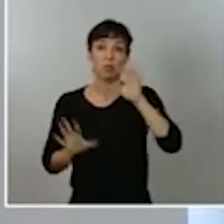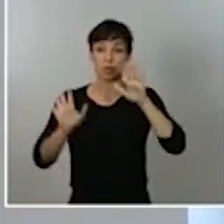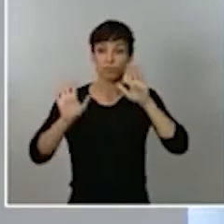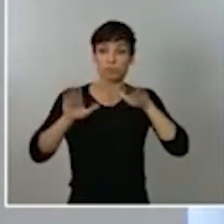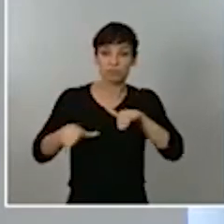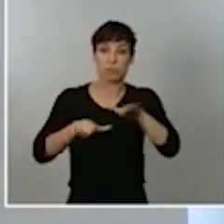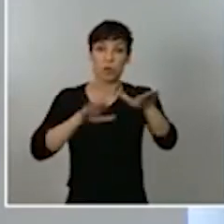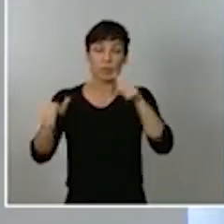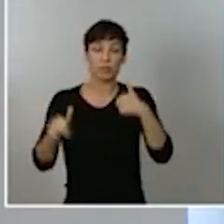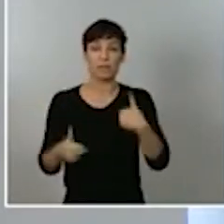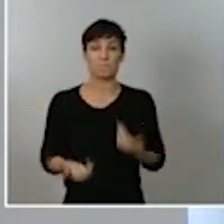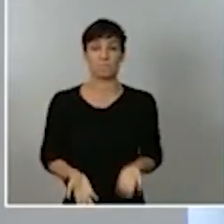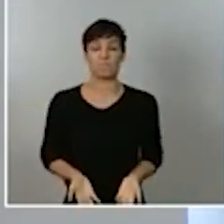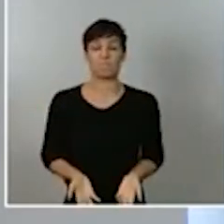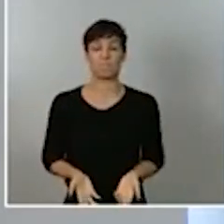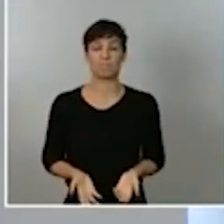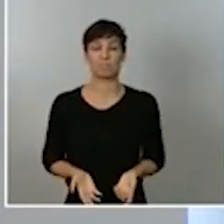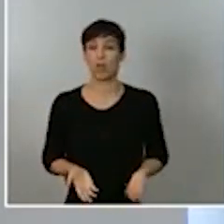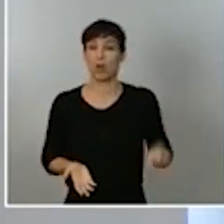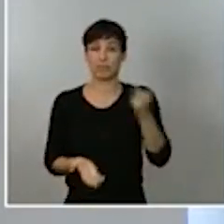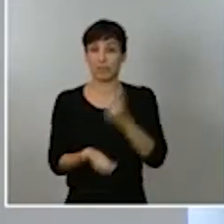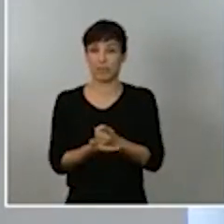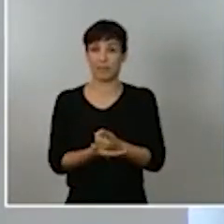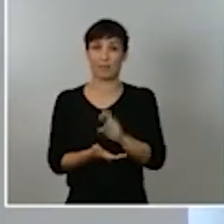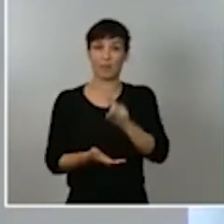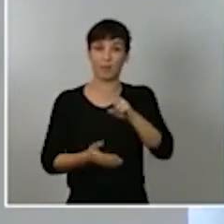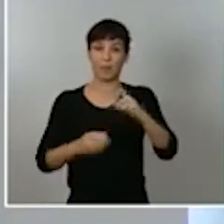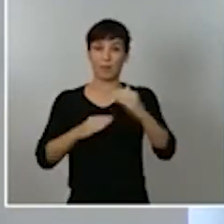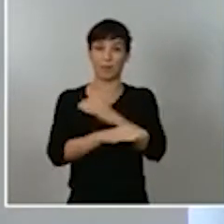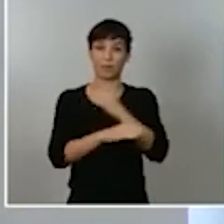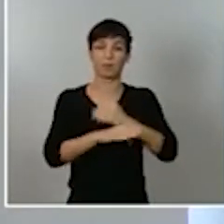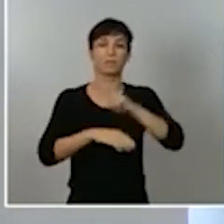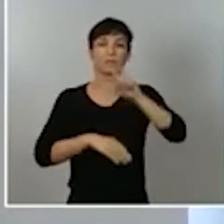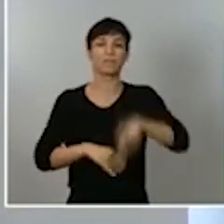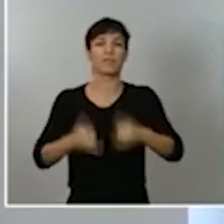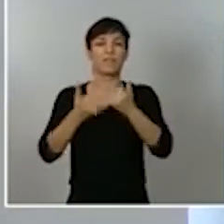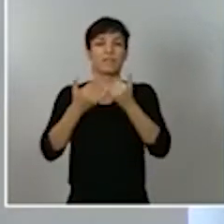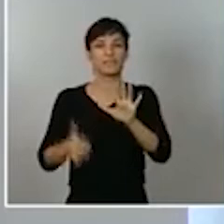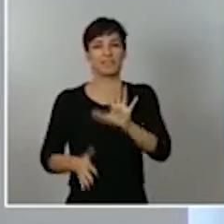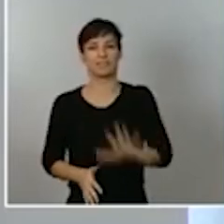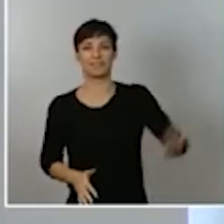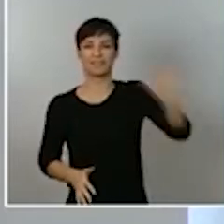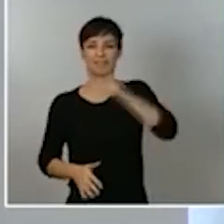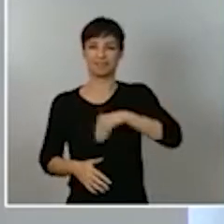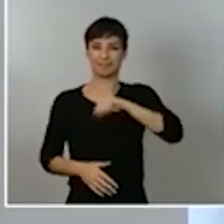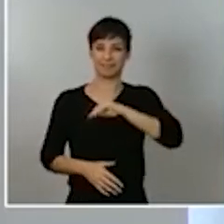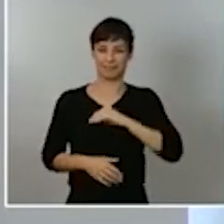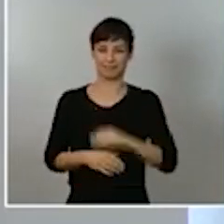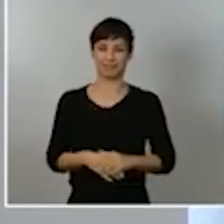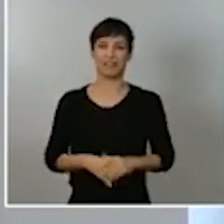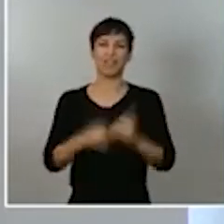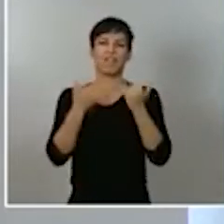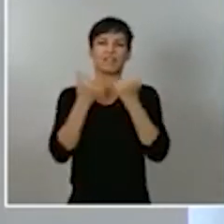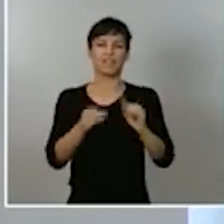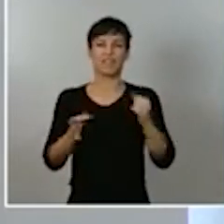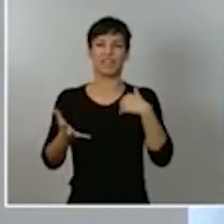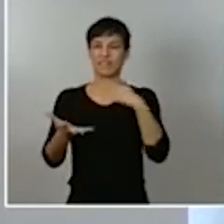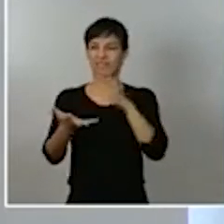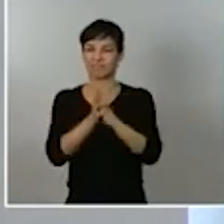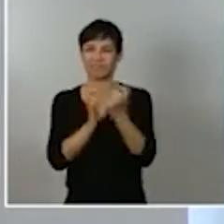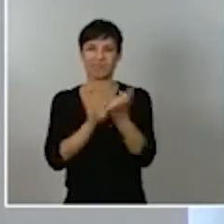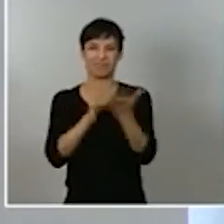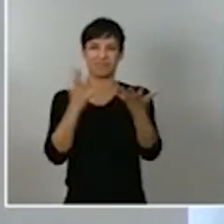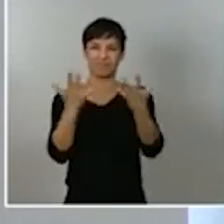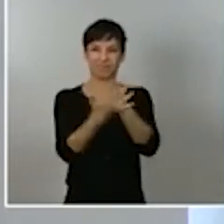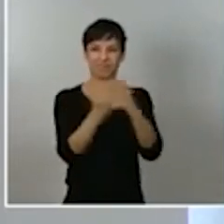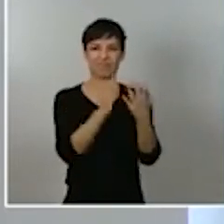el día de 12 de octubre es la fiesta nacional. Es la fiesta de la concordia de la unión entre el conjunto de